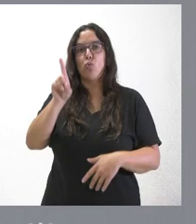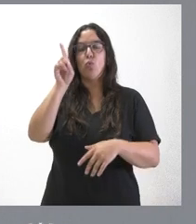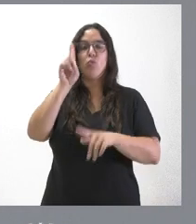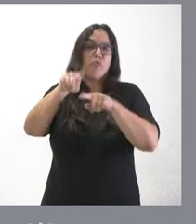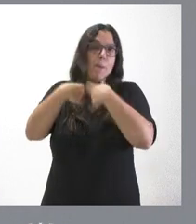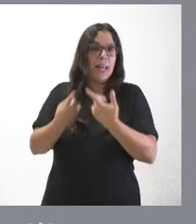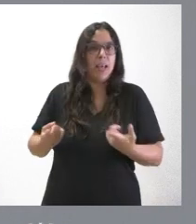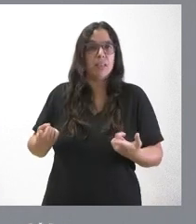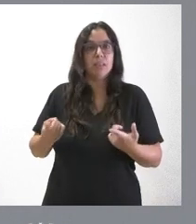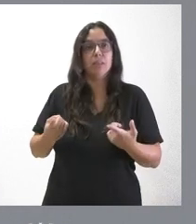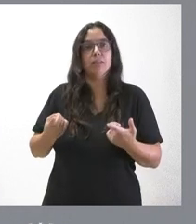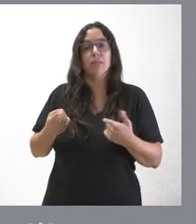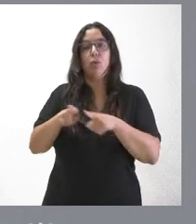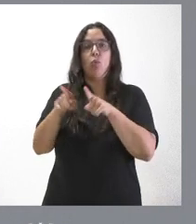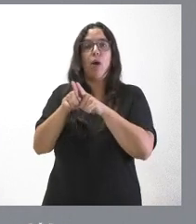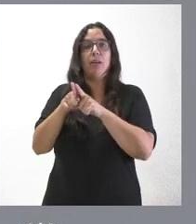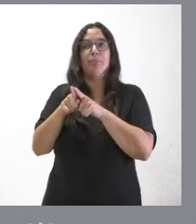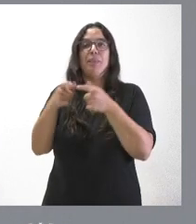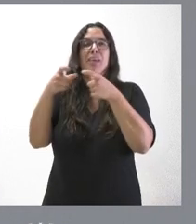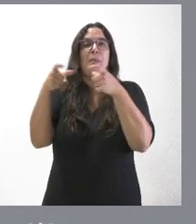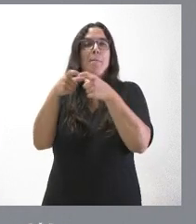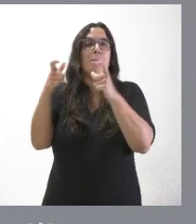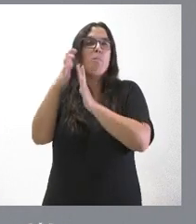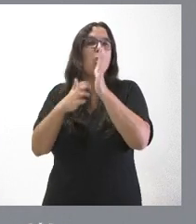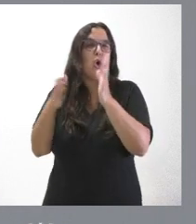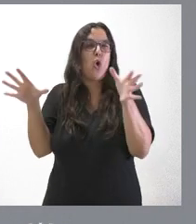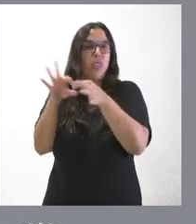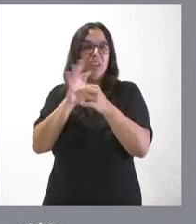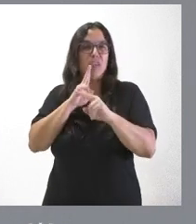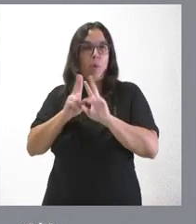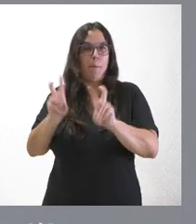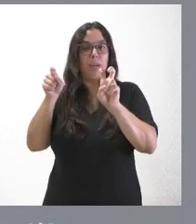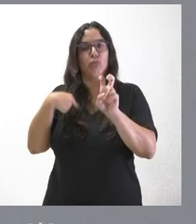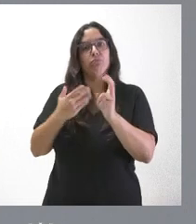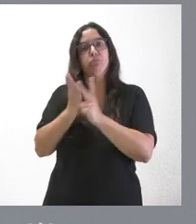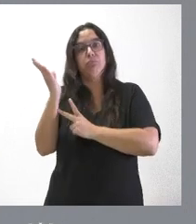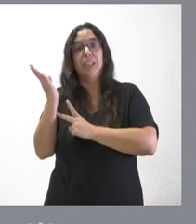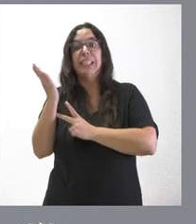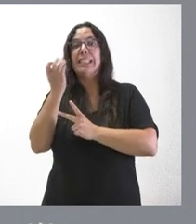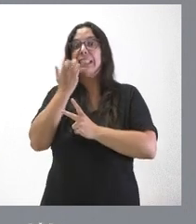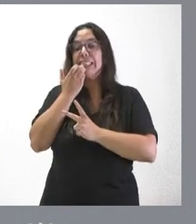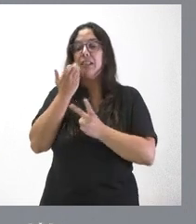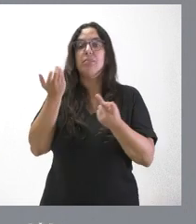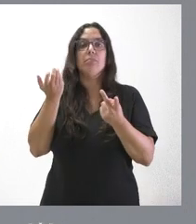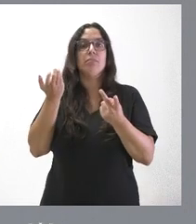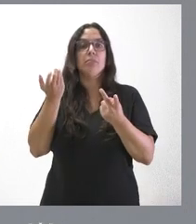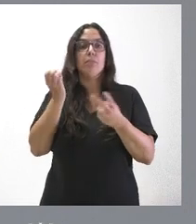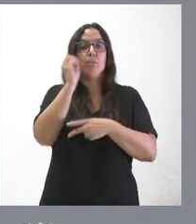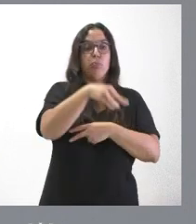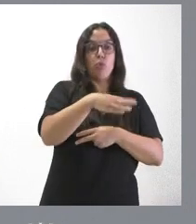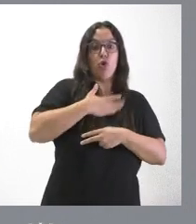familias esos bonos y, por tanto, esta es una alternativa para aquellos gastos de conciliación